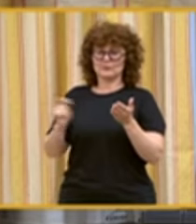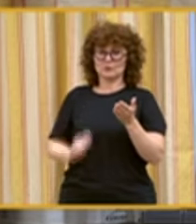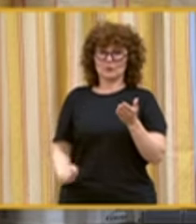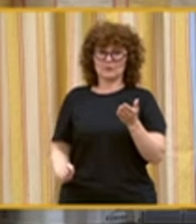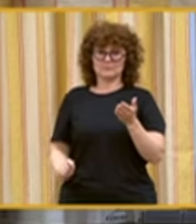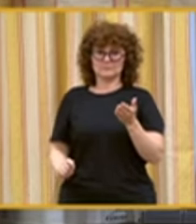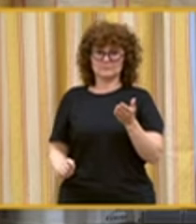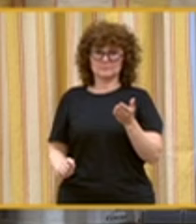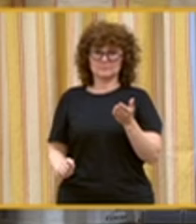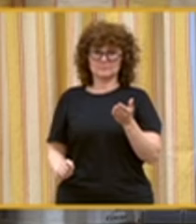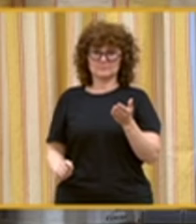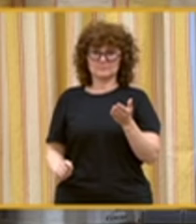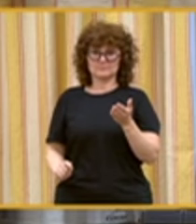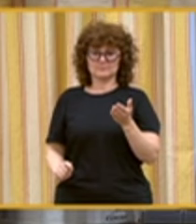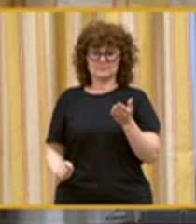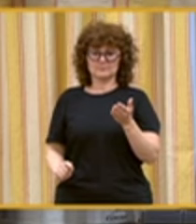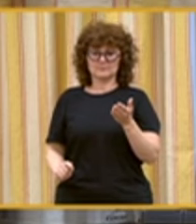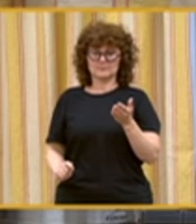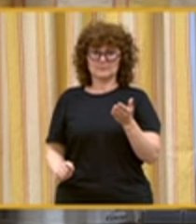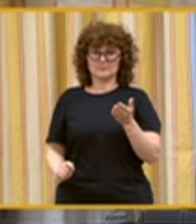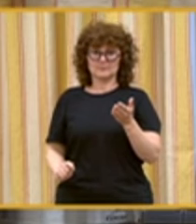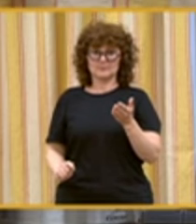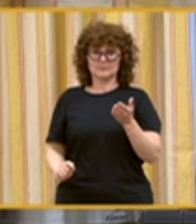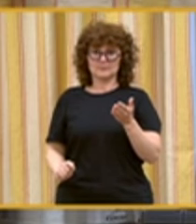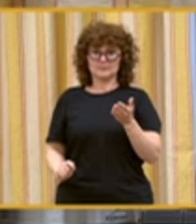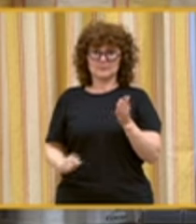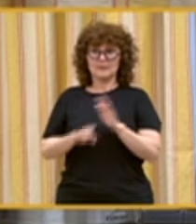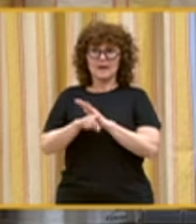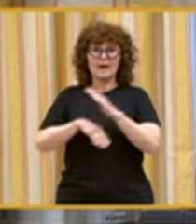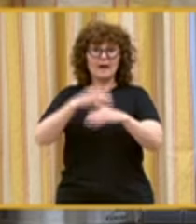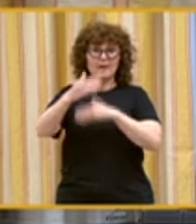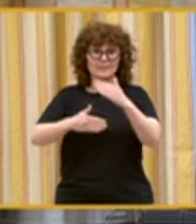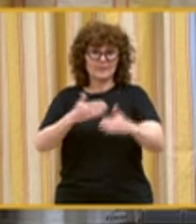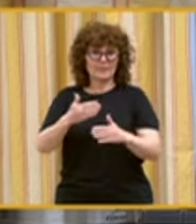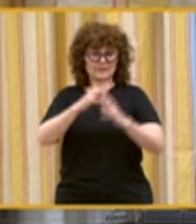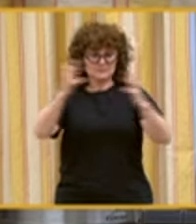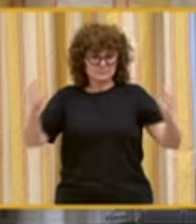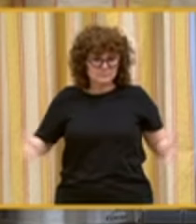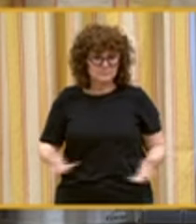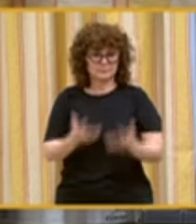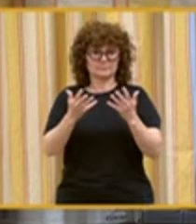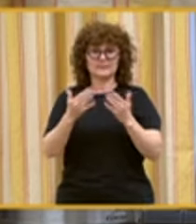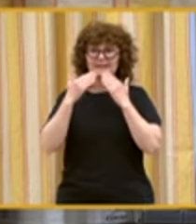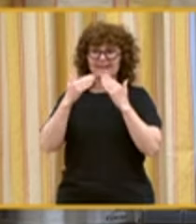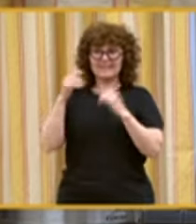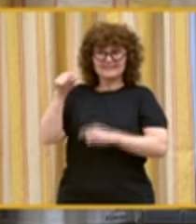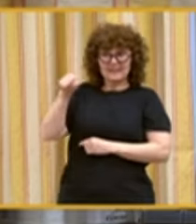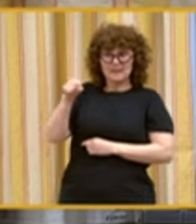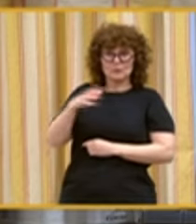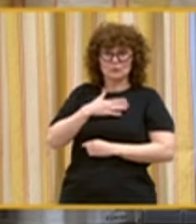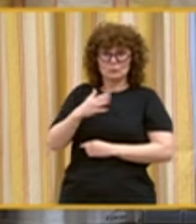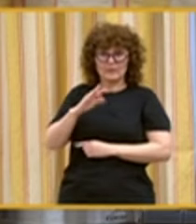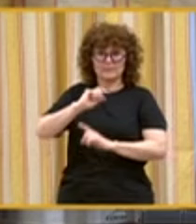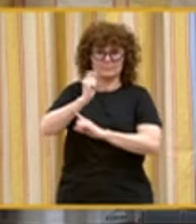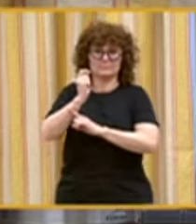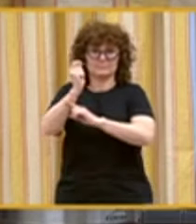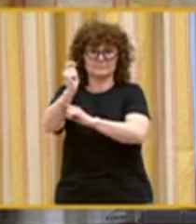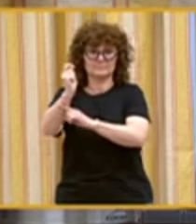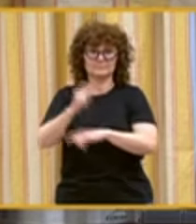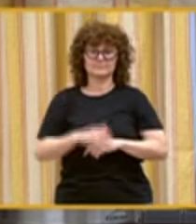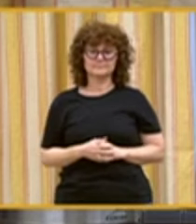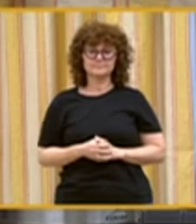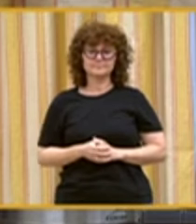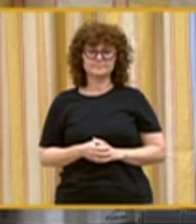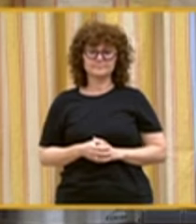como vamos a conseguir todos los avances que se están propiciando y que están en nuestra meta.